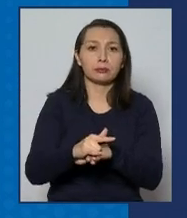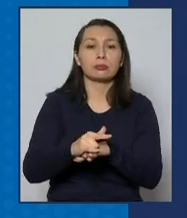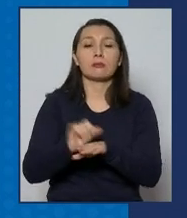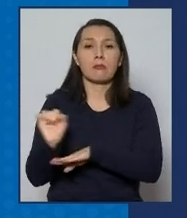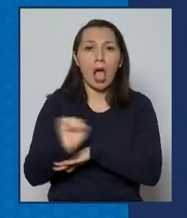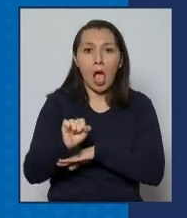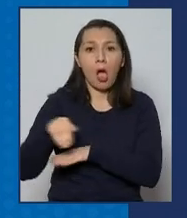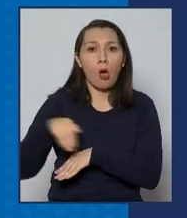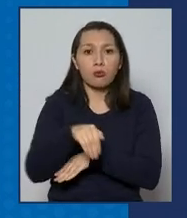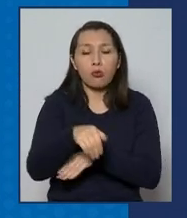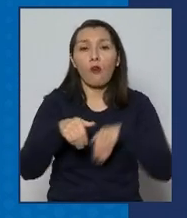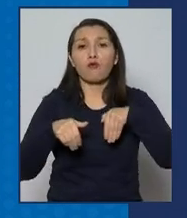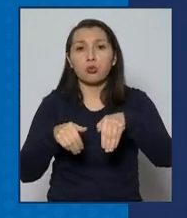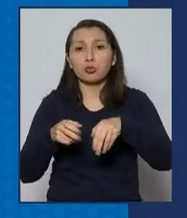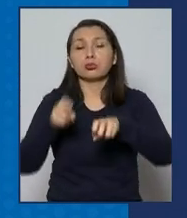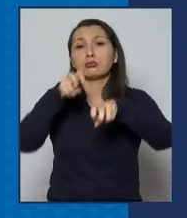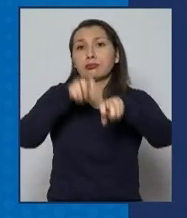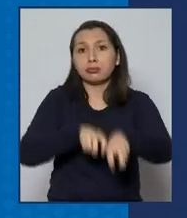terrestre,